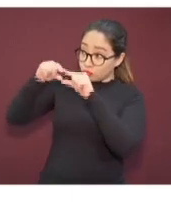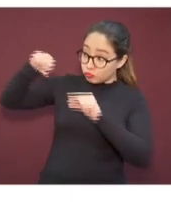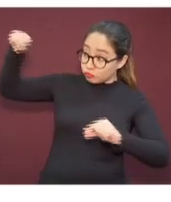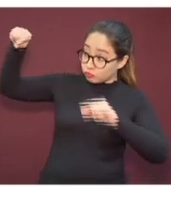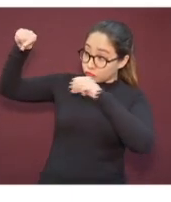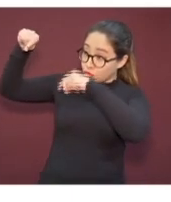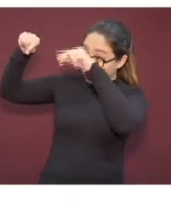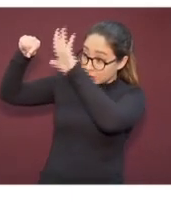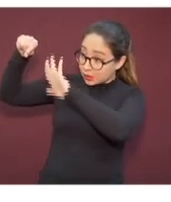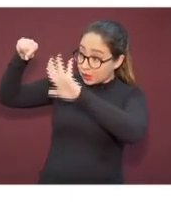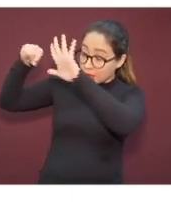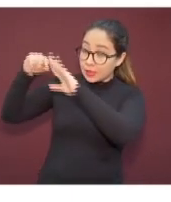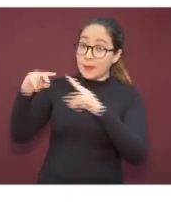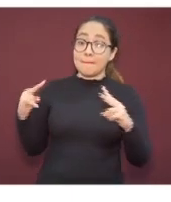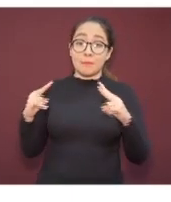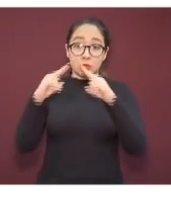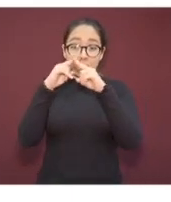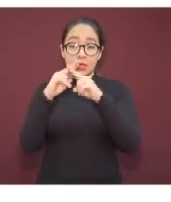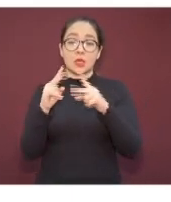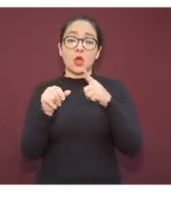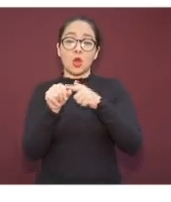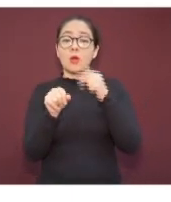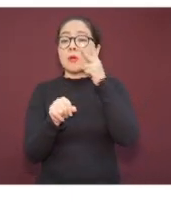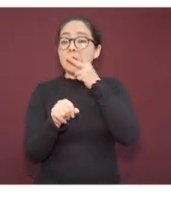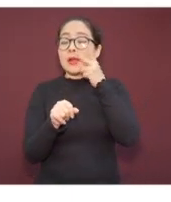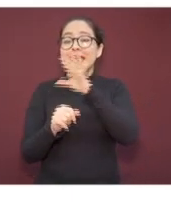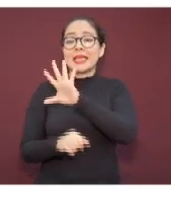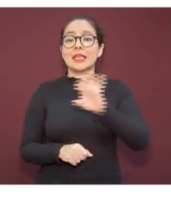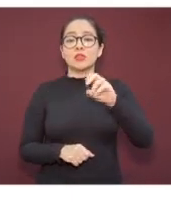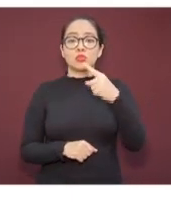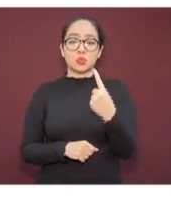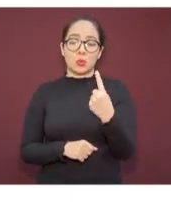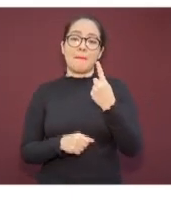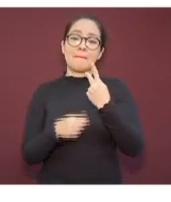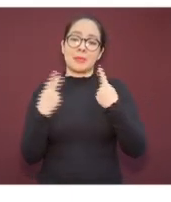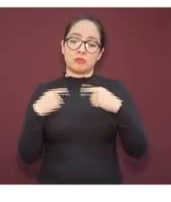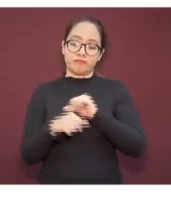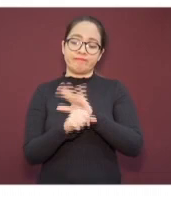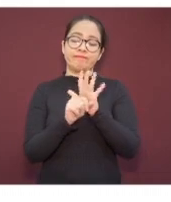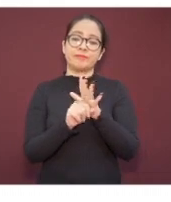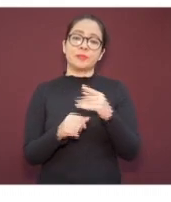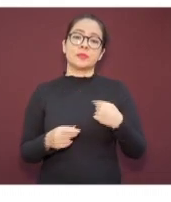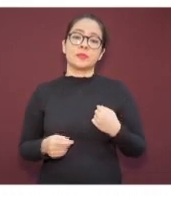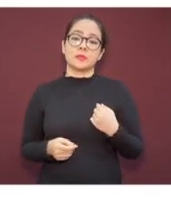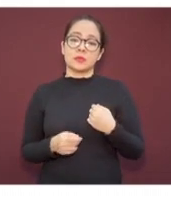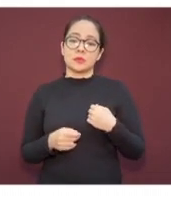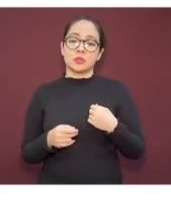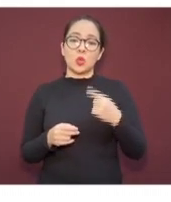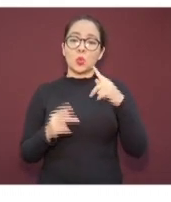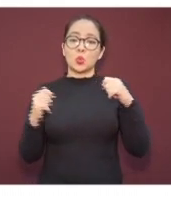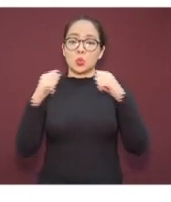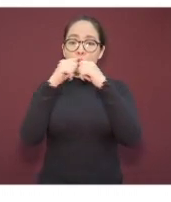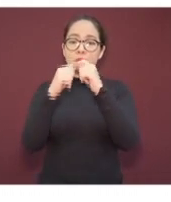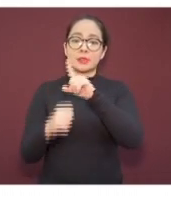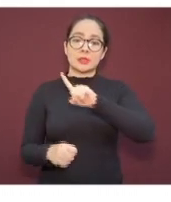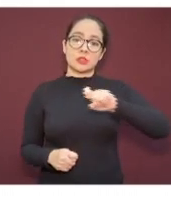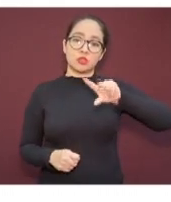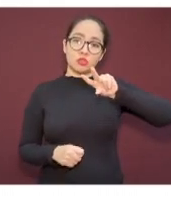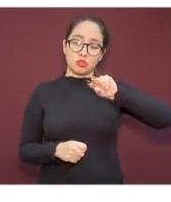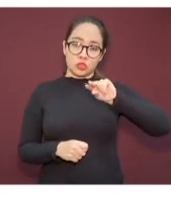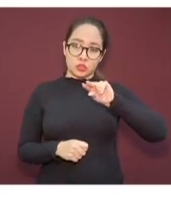Granate, Poza Rica, acumula 501 casos positivos. En Ladrillo, Tuxpan, 186.